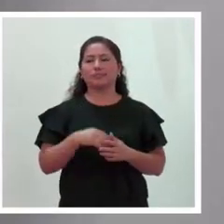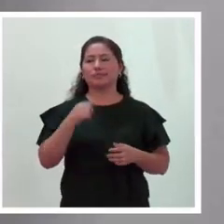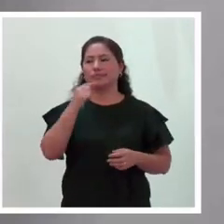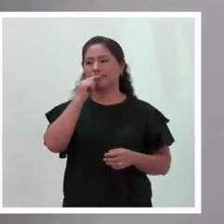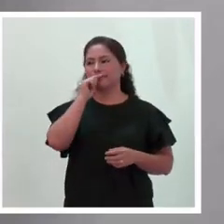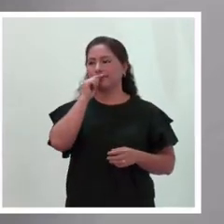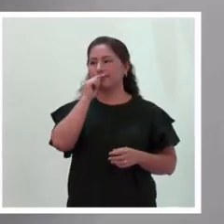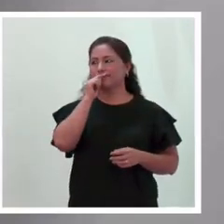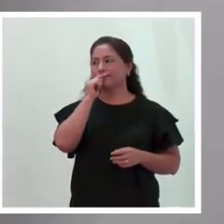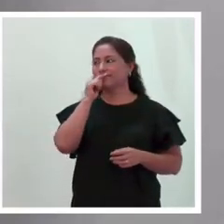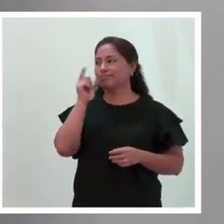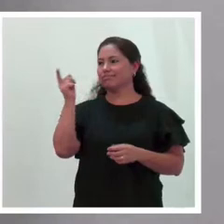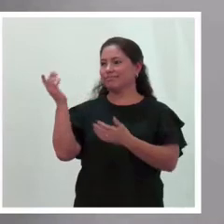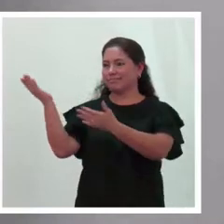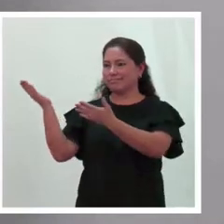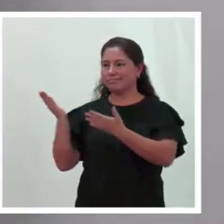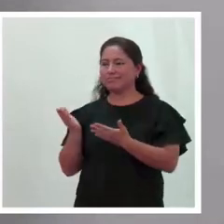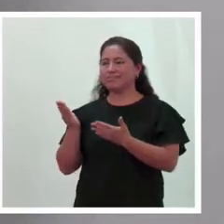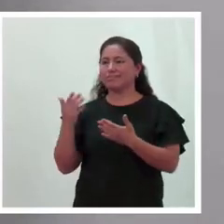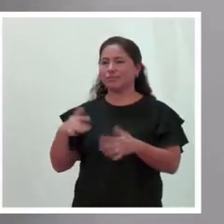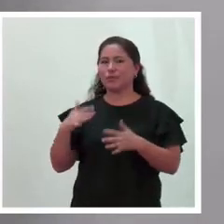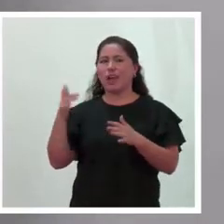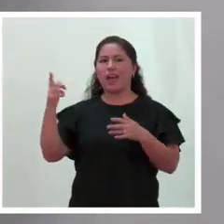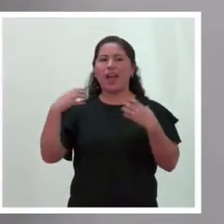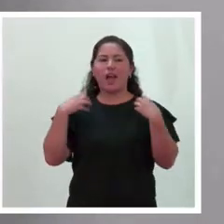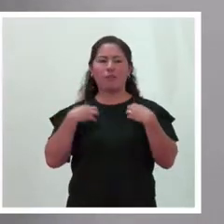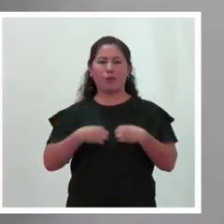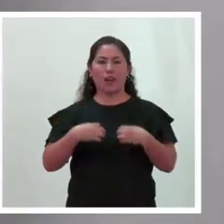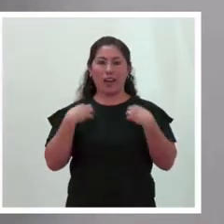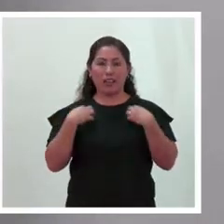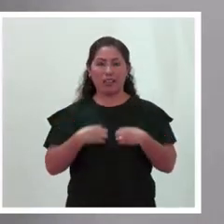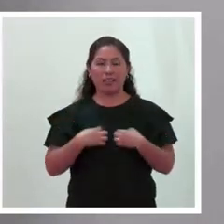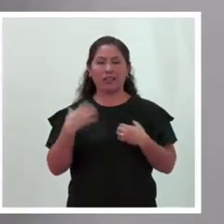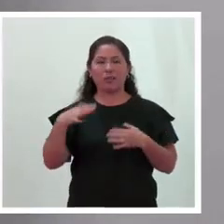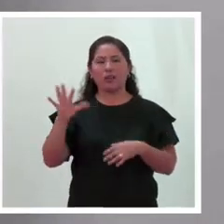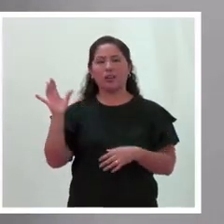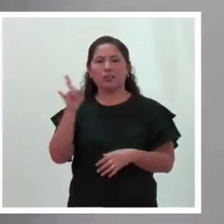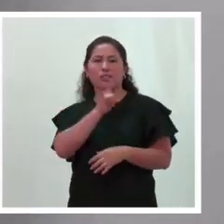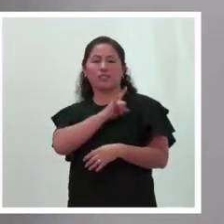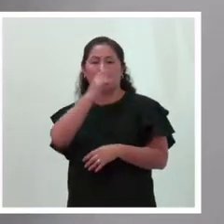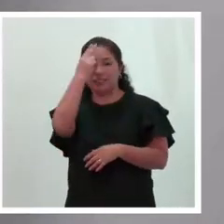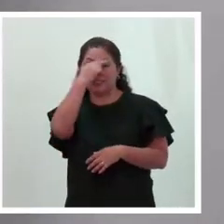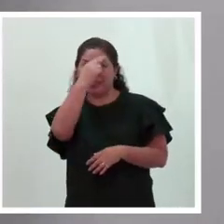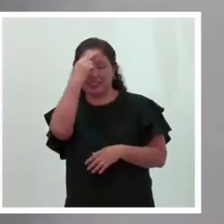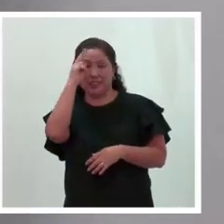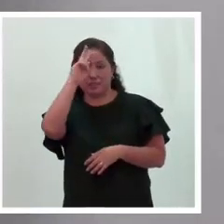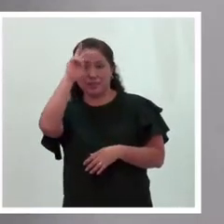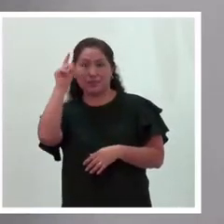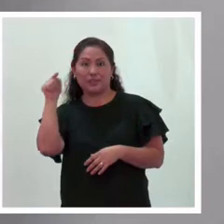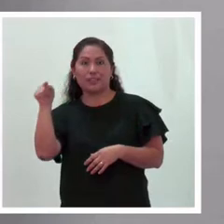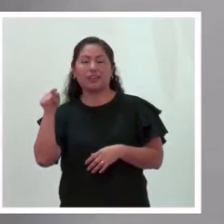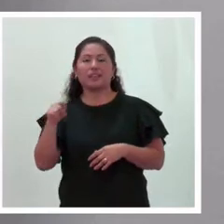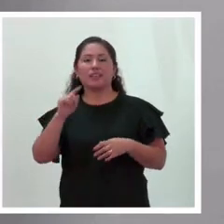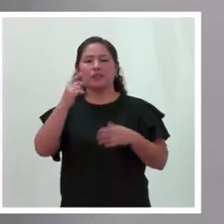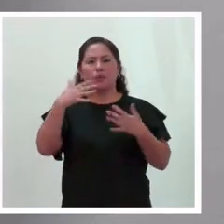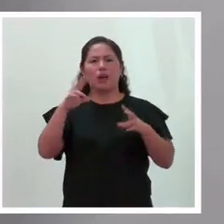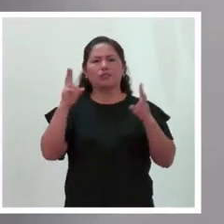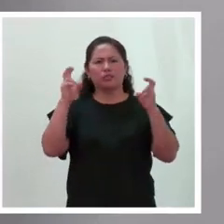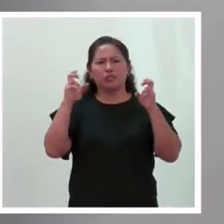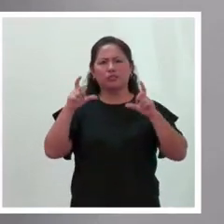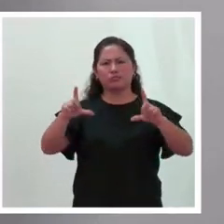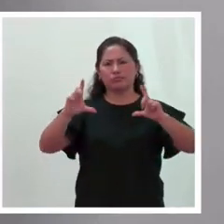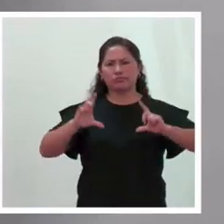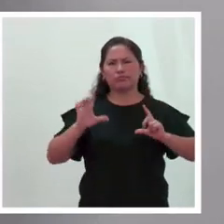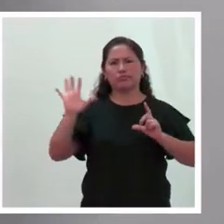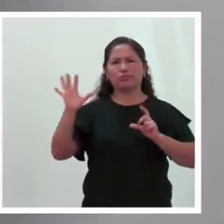con un excelente currículum. Es abogada de la Pontificia Universidad Católica del Perú, título de segunda especialidad en Derecho del